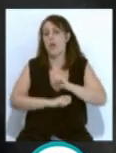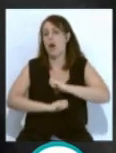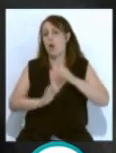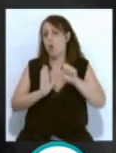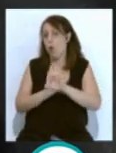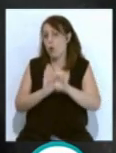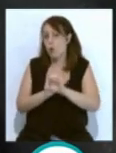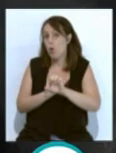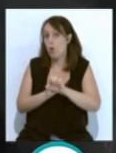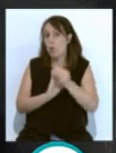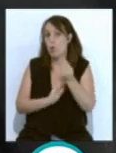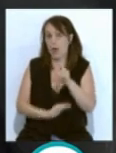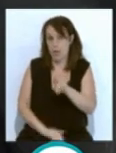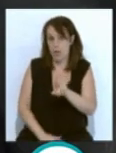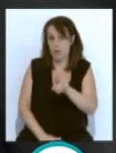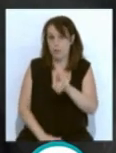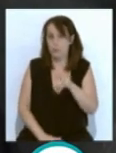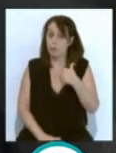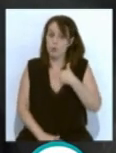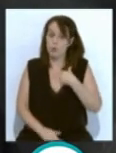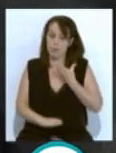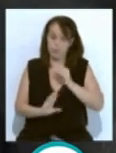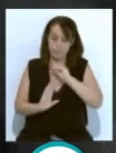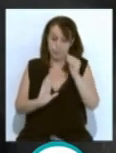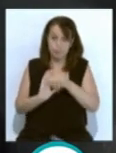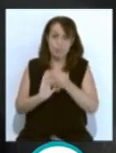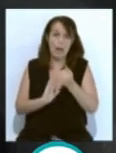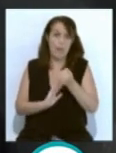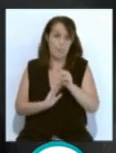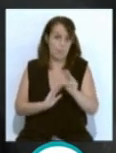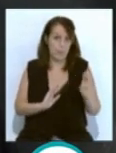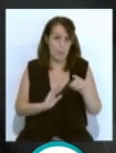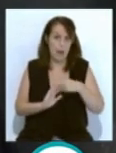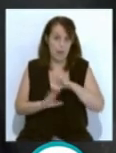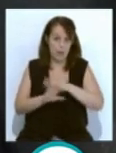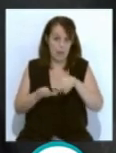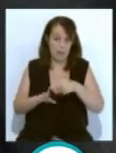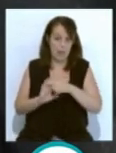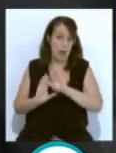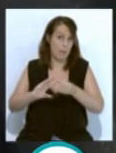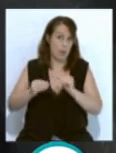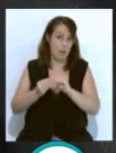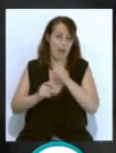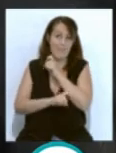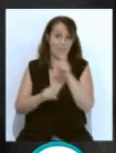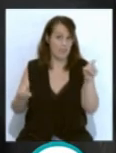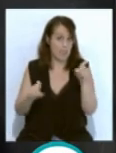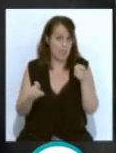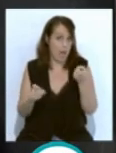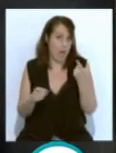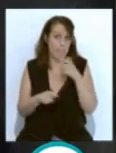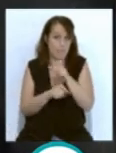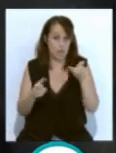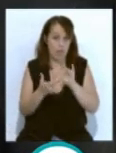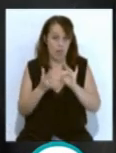código, un QR, que yo meto en la aplicación de manera que al final esta aplicación lo que está haciendo es avisar a todos aquellos que hayan